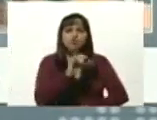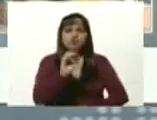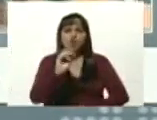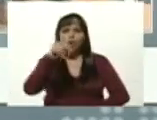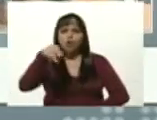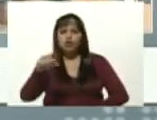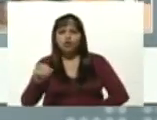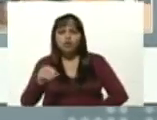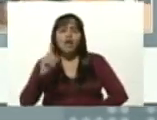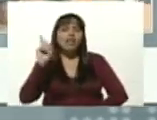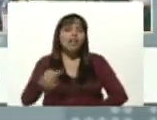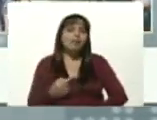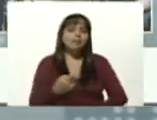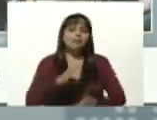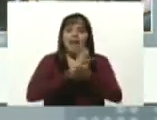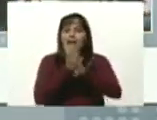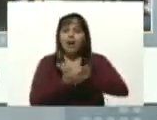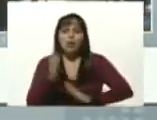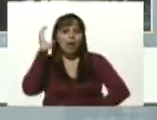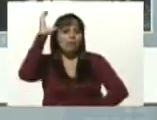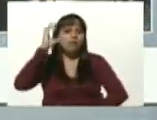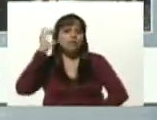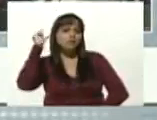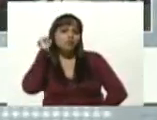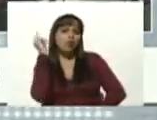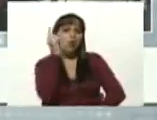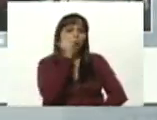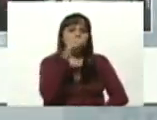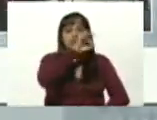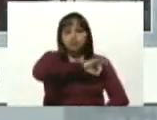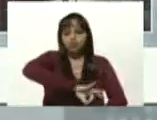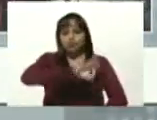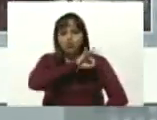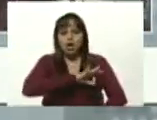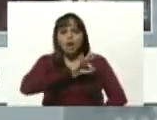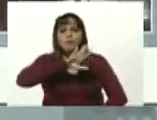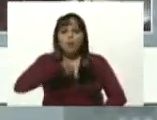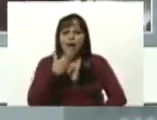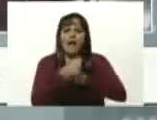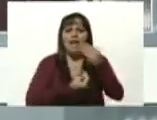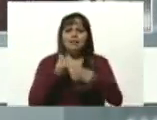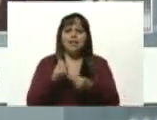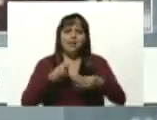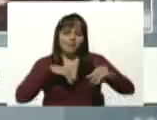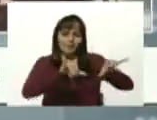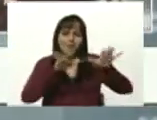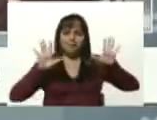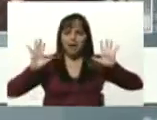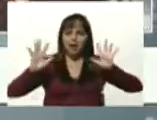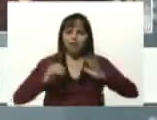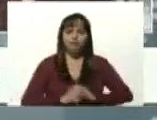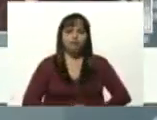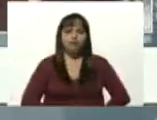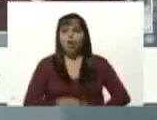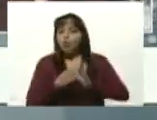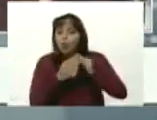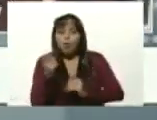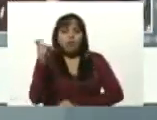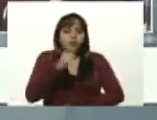la capacidad del hombre y de la mujer y de la sociedad para producir con sus manos todo lo que necesite.